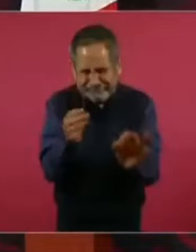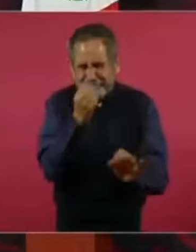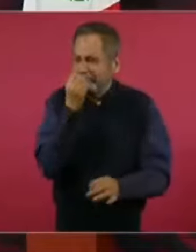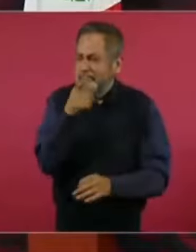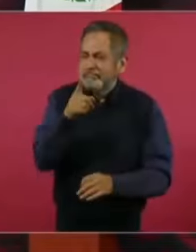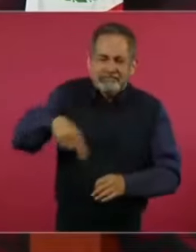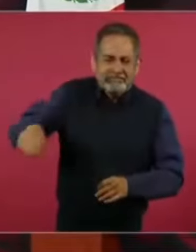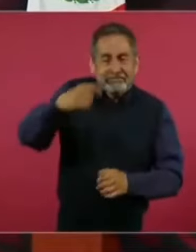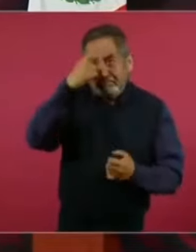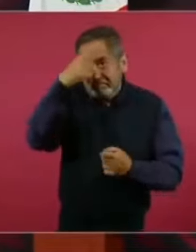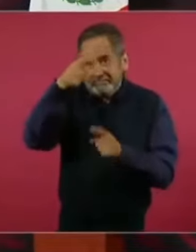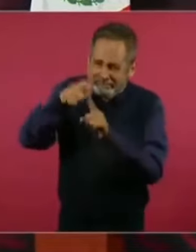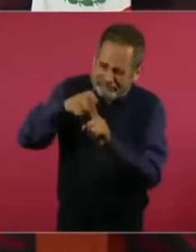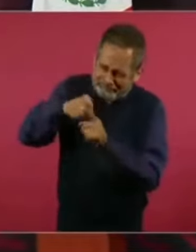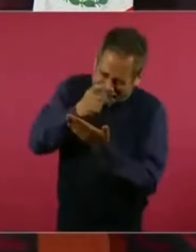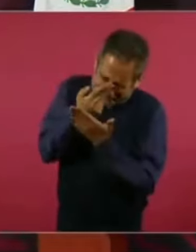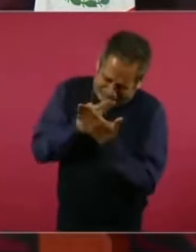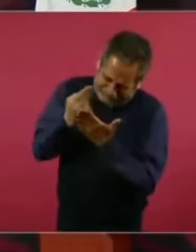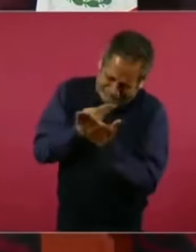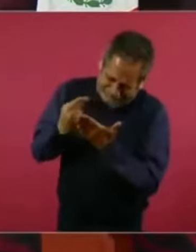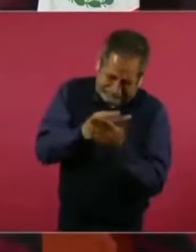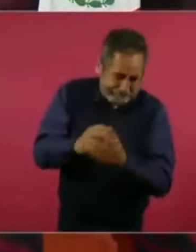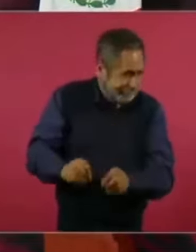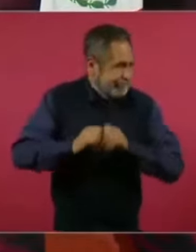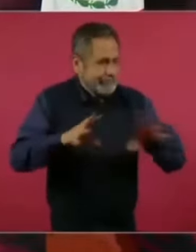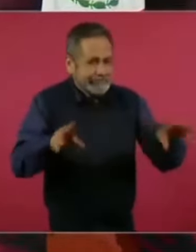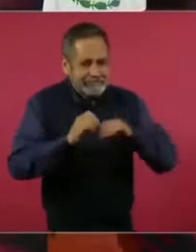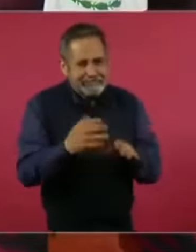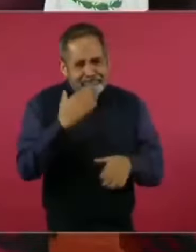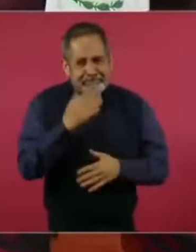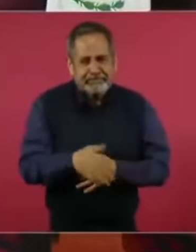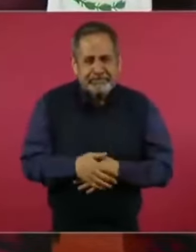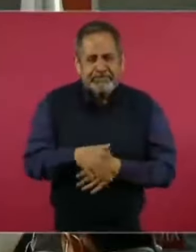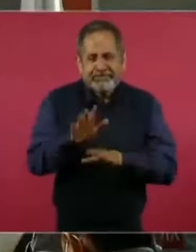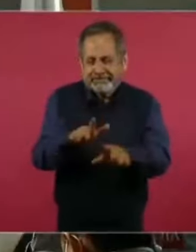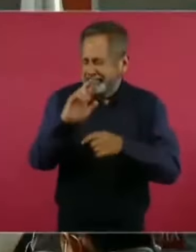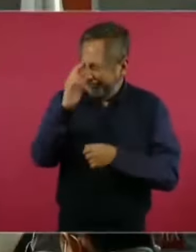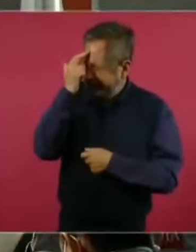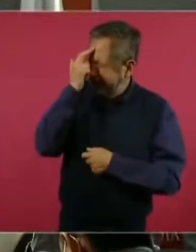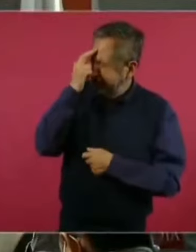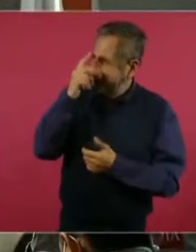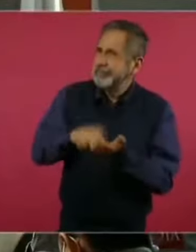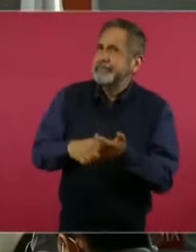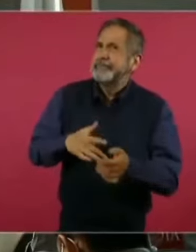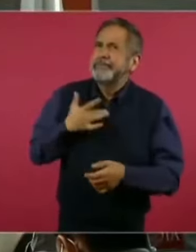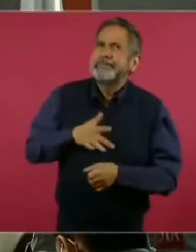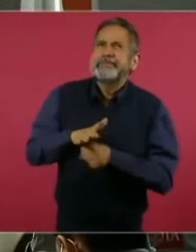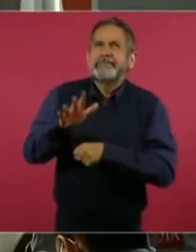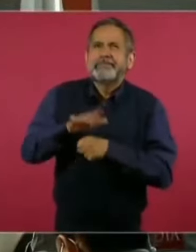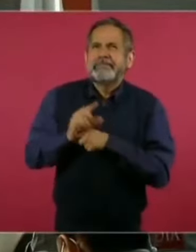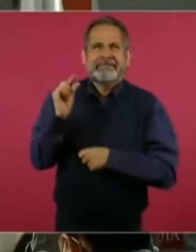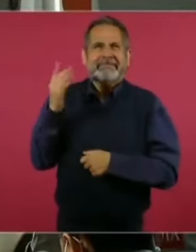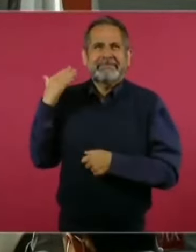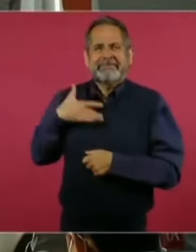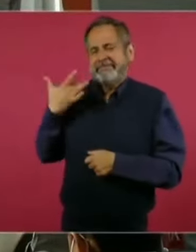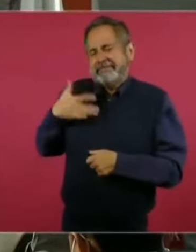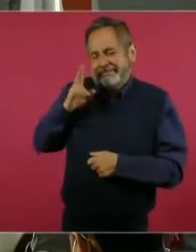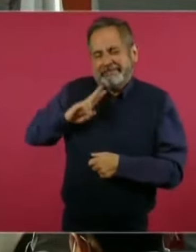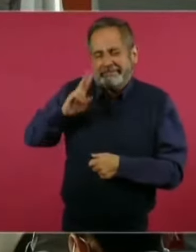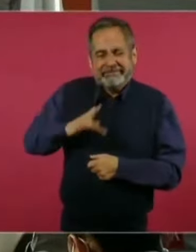risa, vamos a ver si al rato me acuerdo de algo reciente, ¿no?